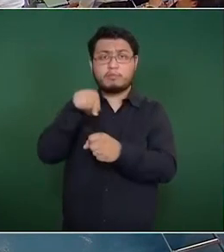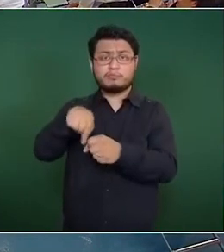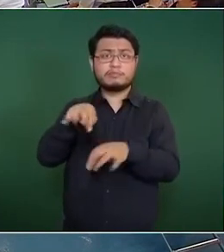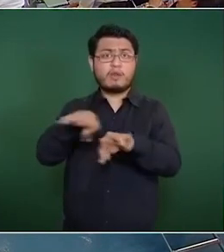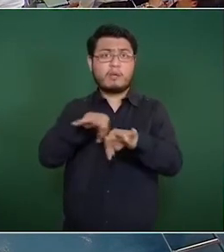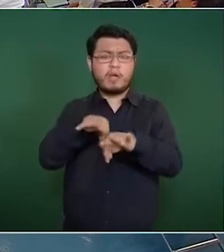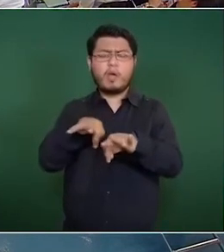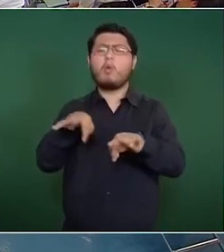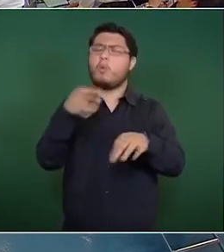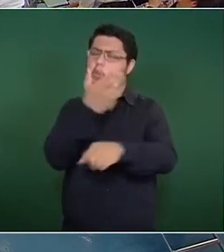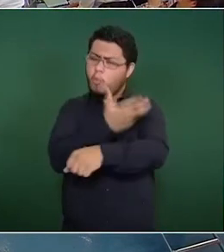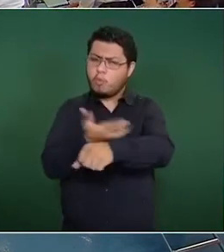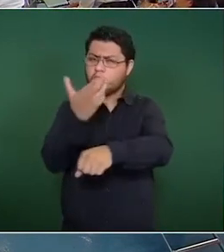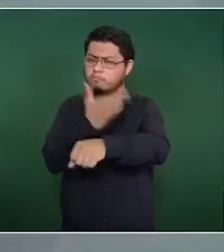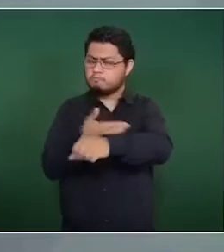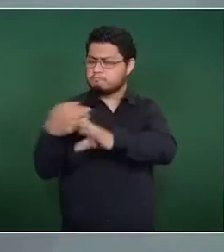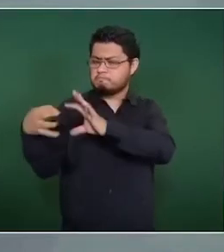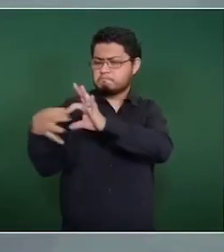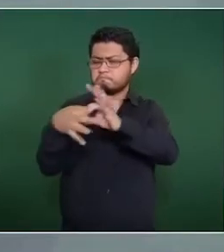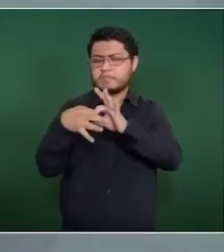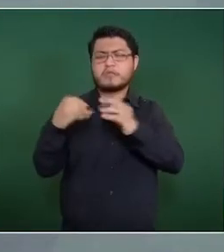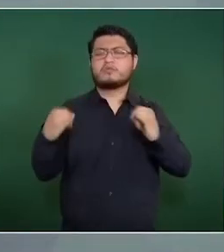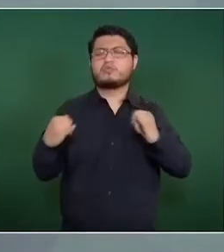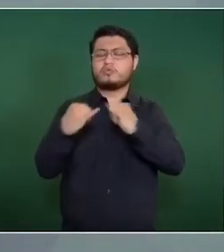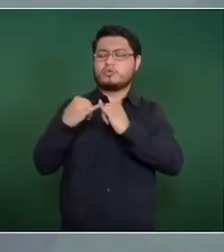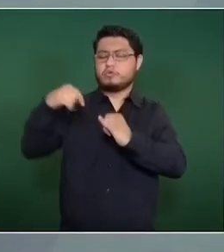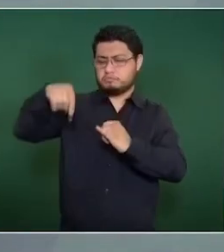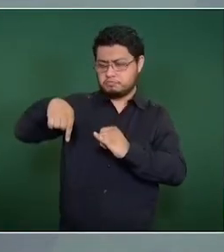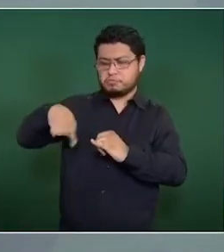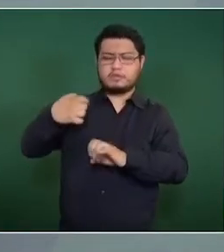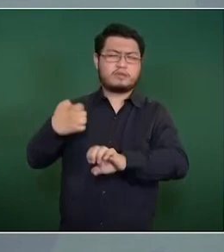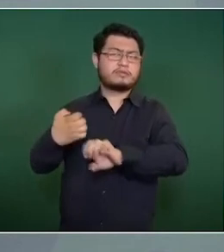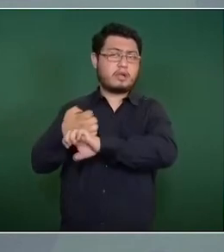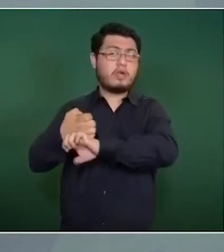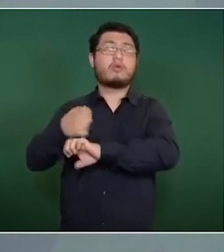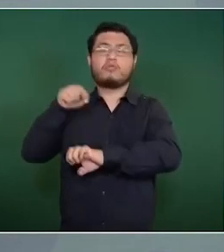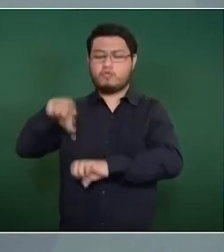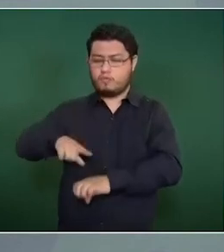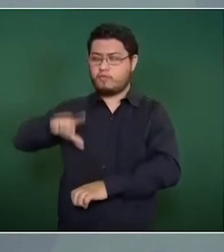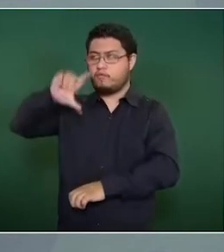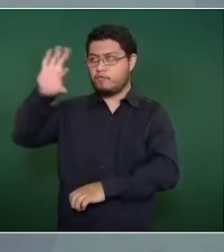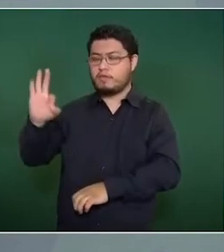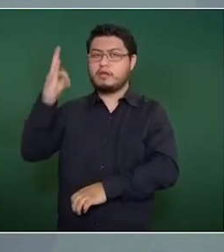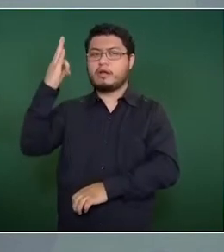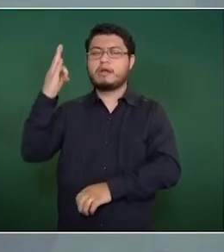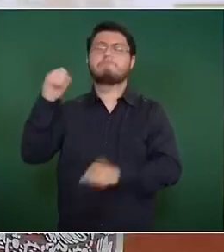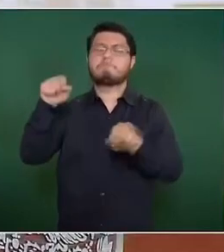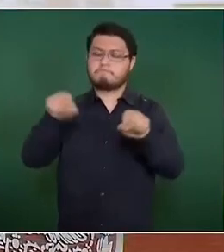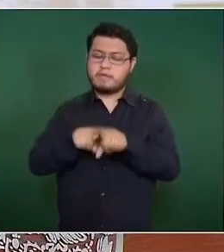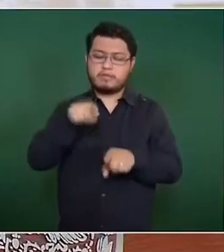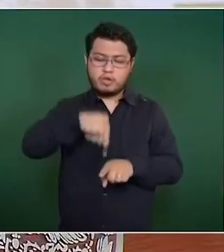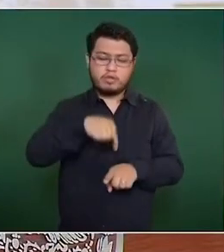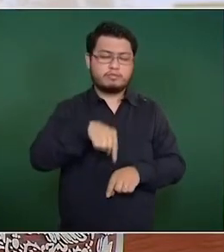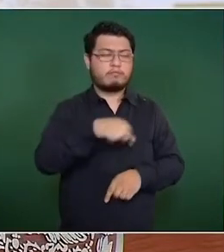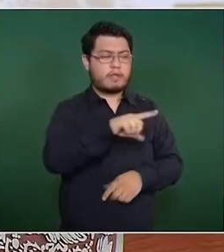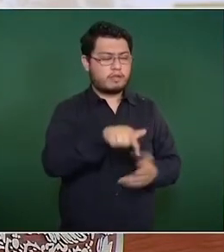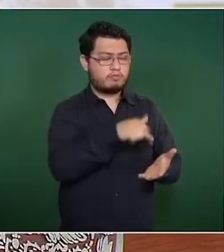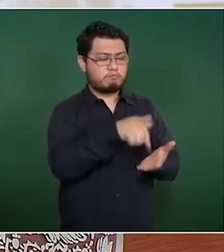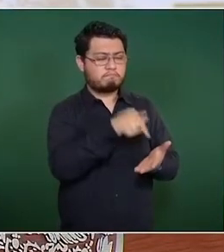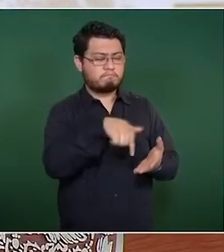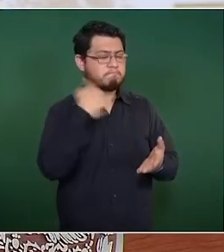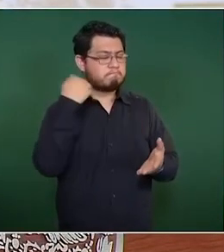secretarías, instituciones del gobierno federal, así como de autoridades estatales y locales.